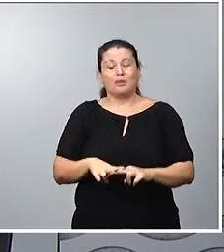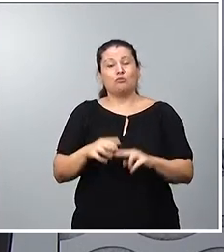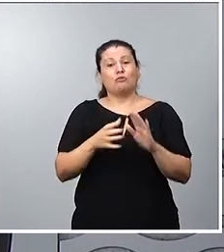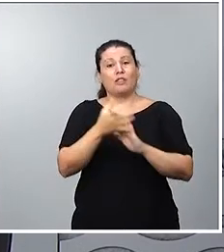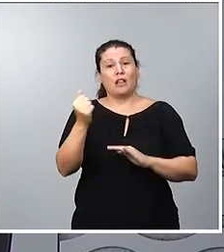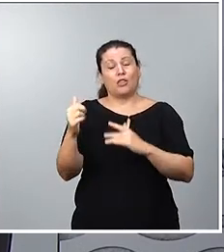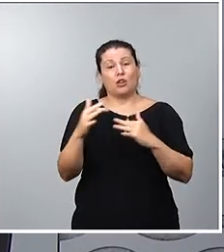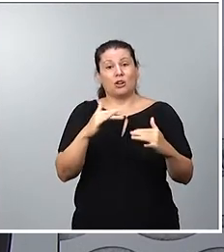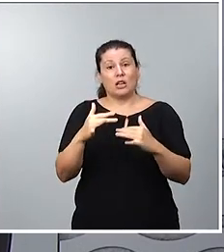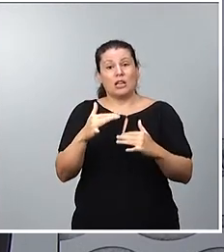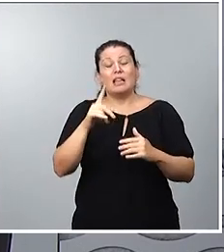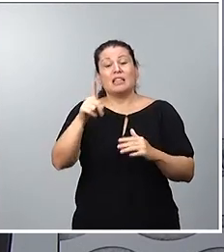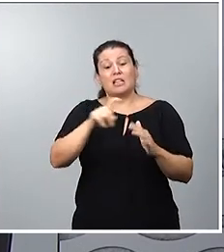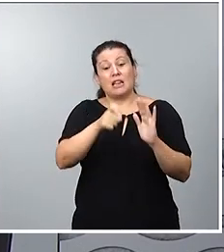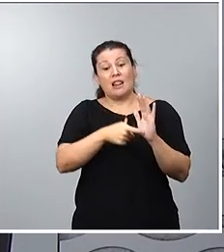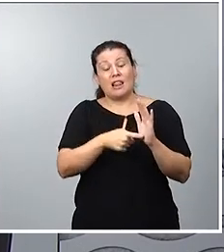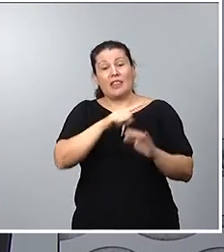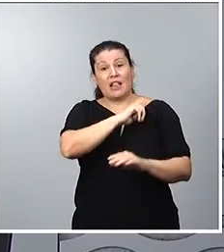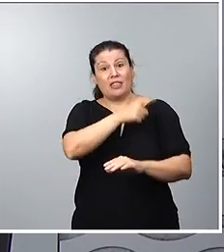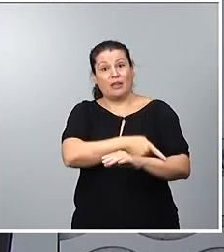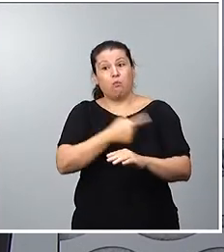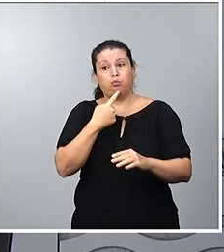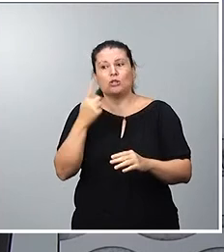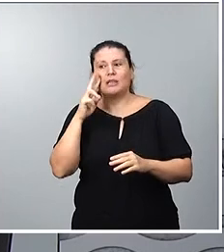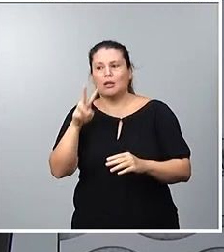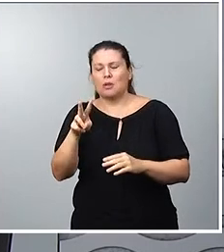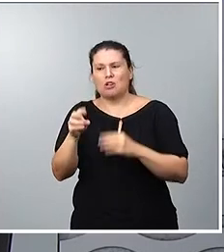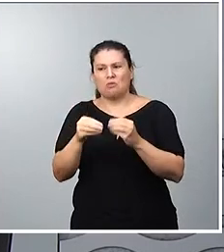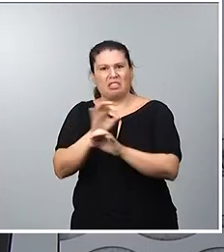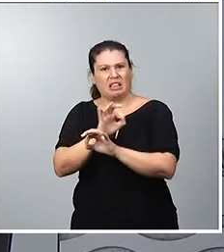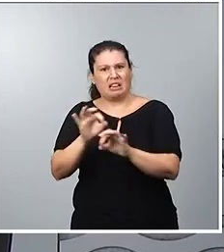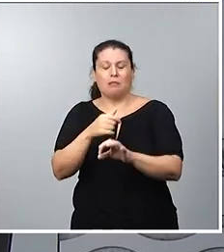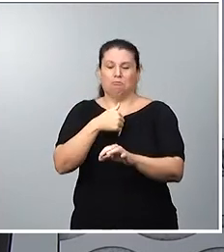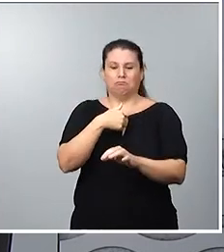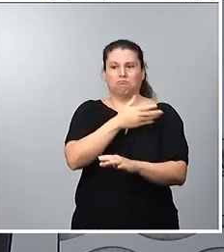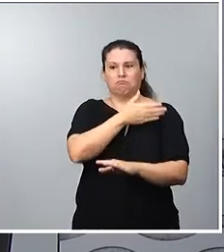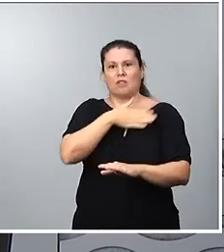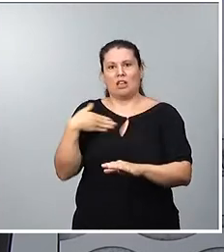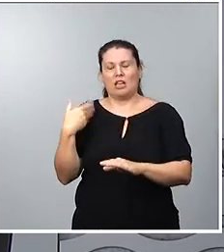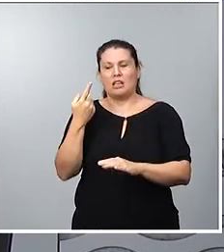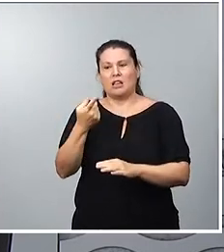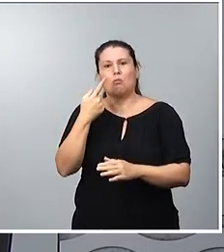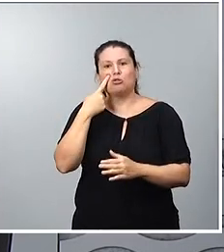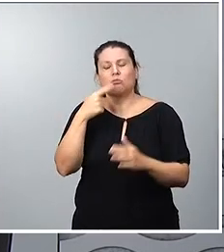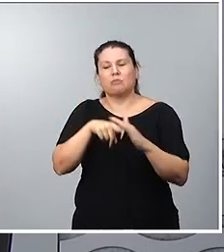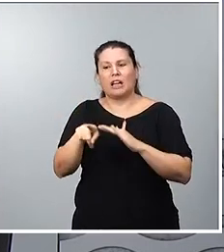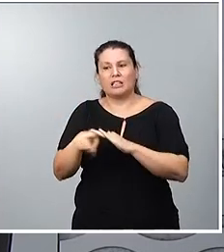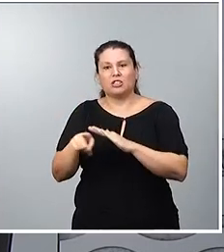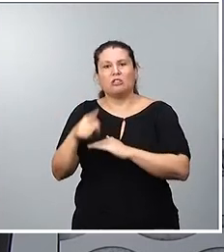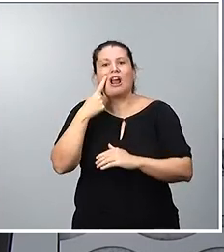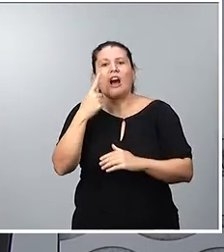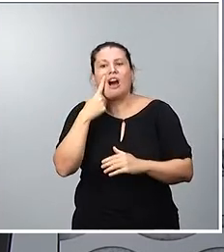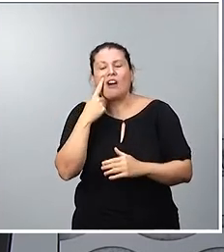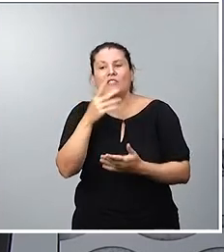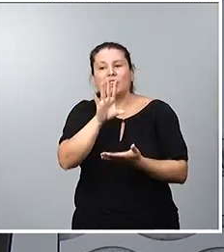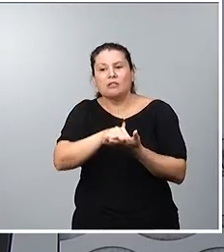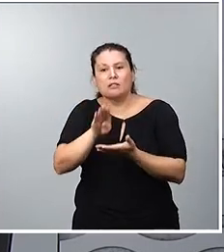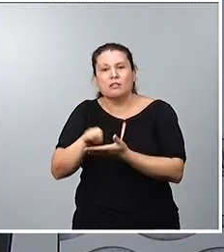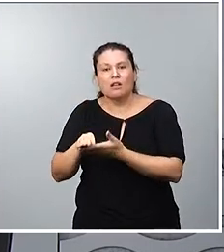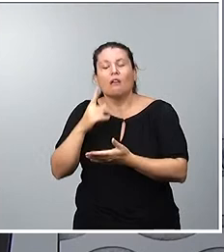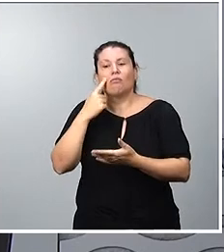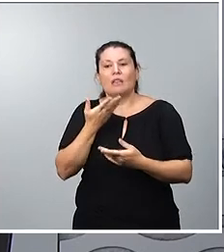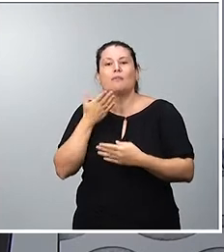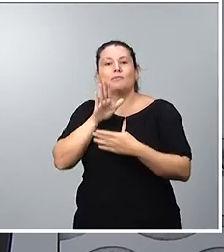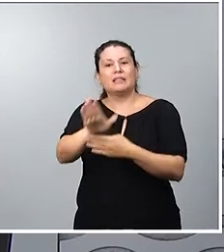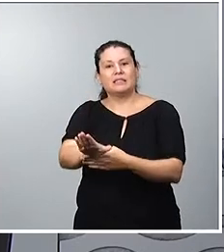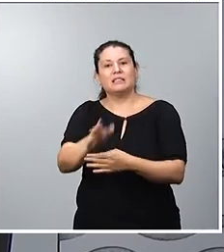en cumplimiento de la Ley del Deporte, el Consejo Superior de Deportes se dirigió al Tribunal Administrativo del Deporte presentando la